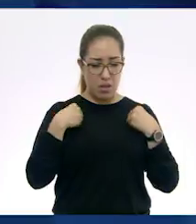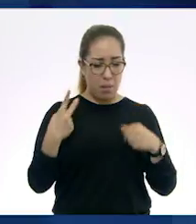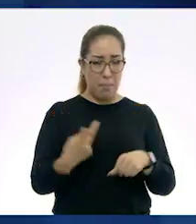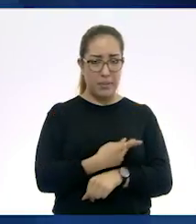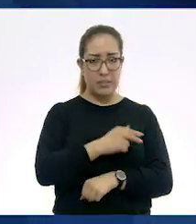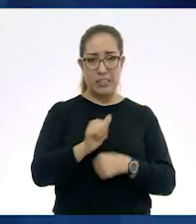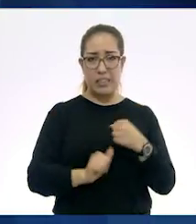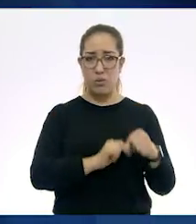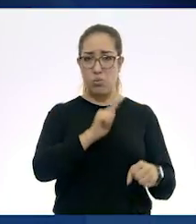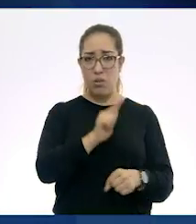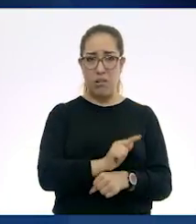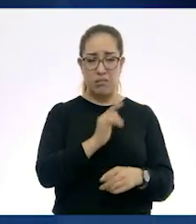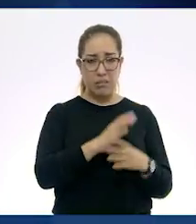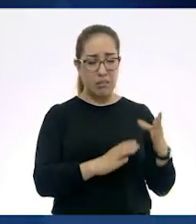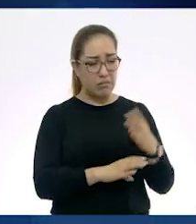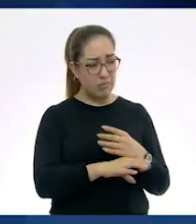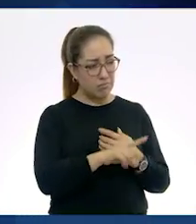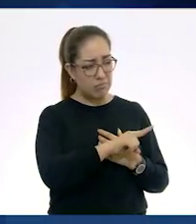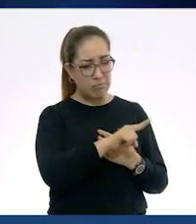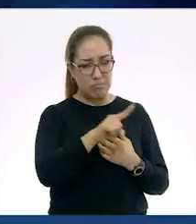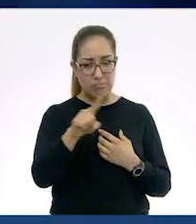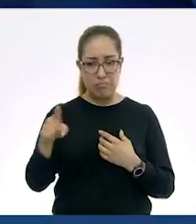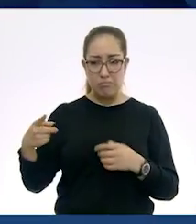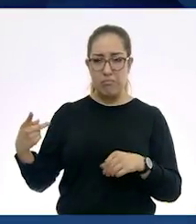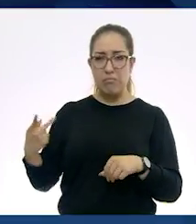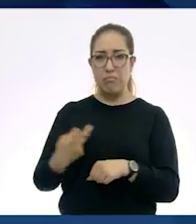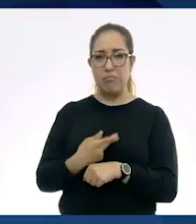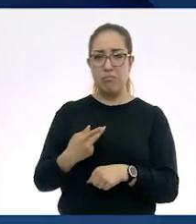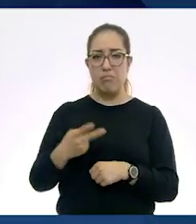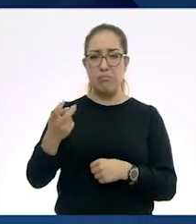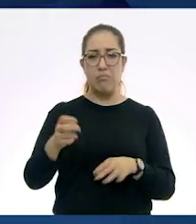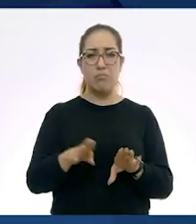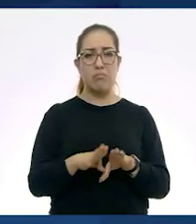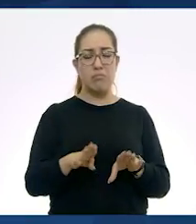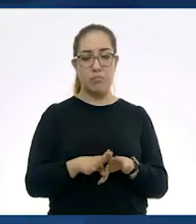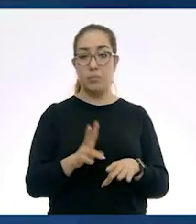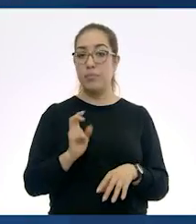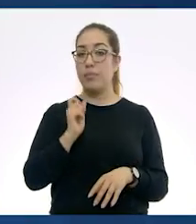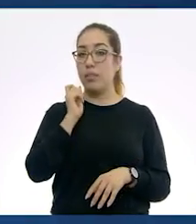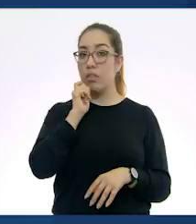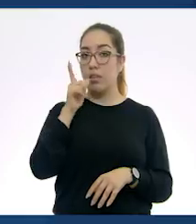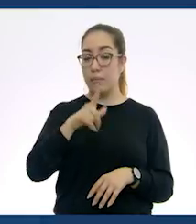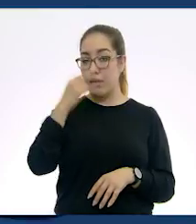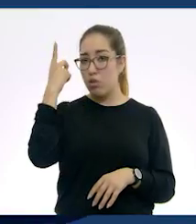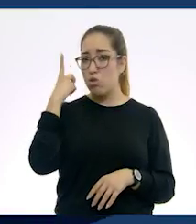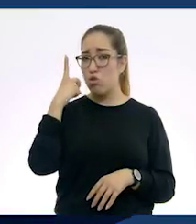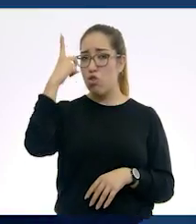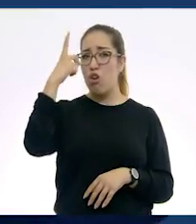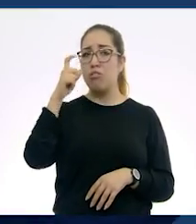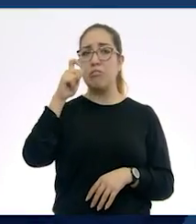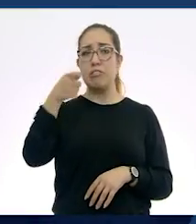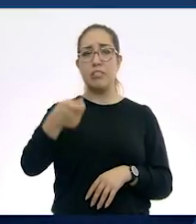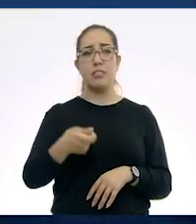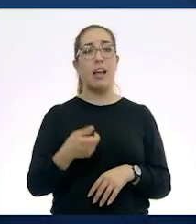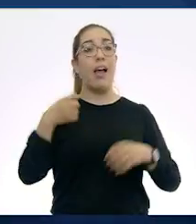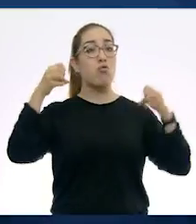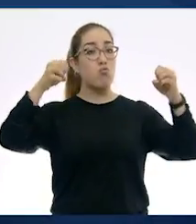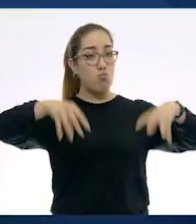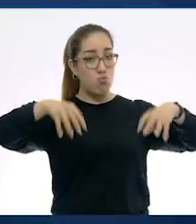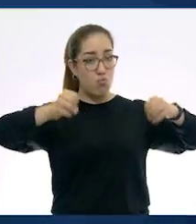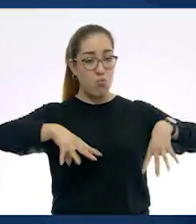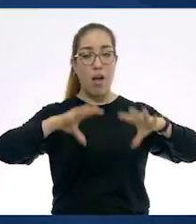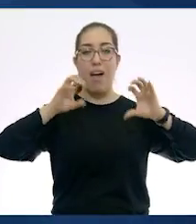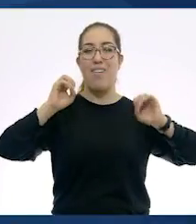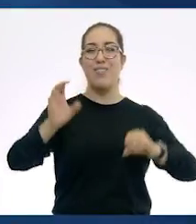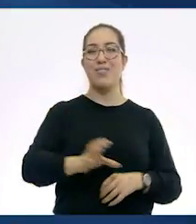naturaleza que los rodeaba y podían, por ejemplo, pedir a un dios que representara la lluvia o el cielo